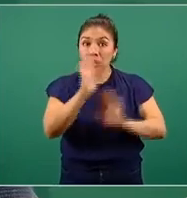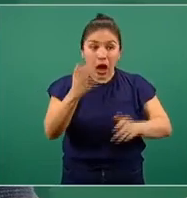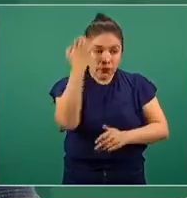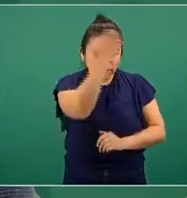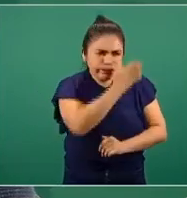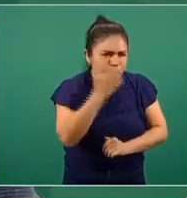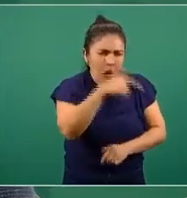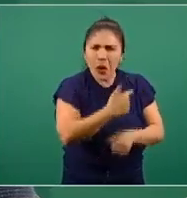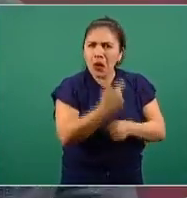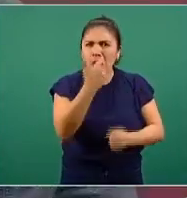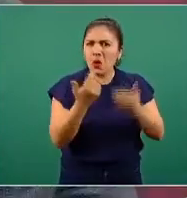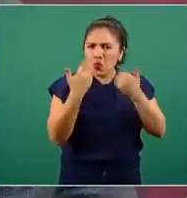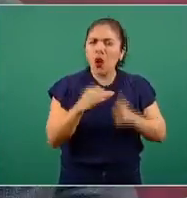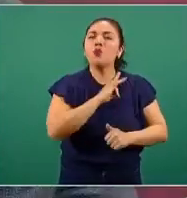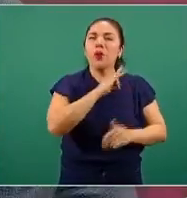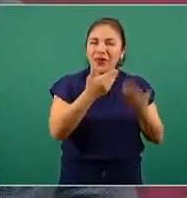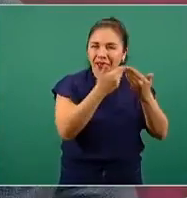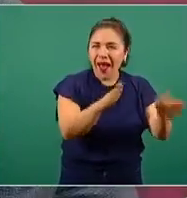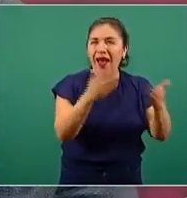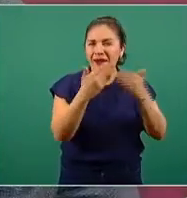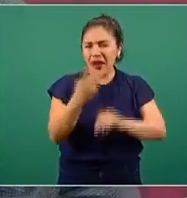riesgo. Muchas